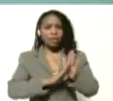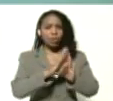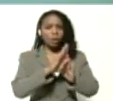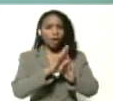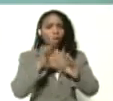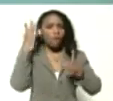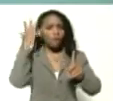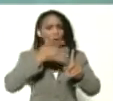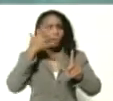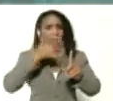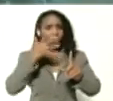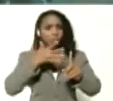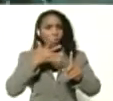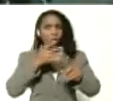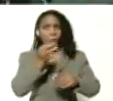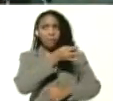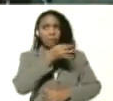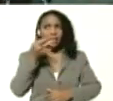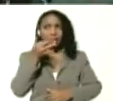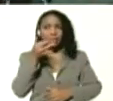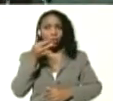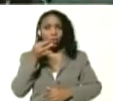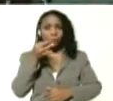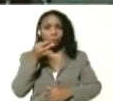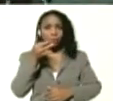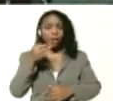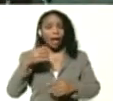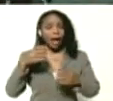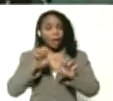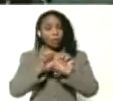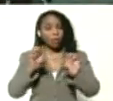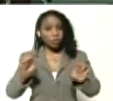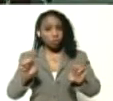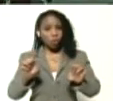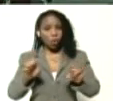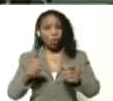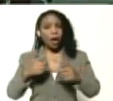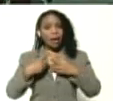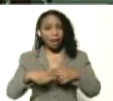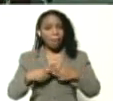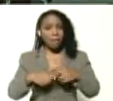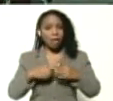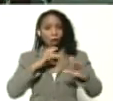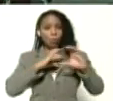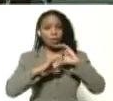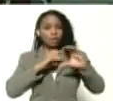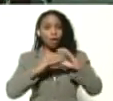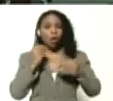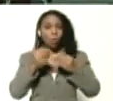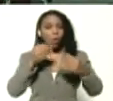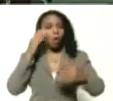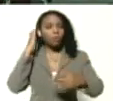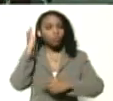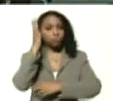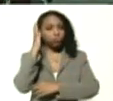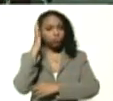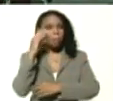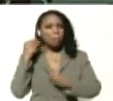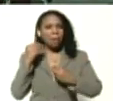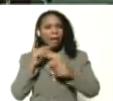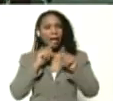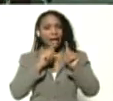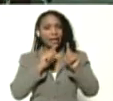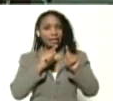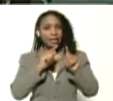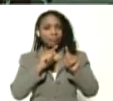su formación con excelencia académica con excelencia educativa con herramientas de comunicación como el foro como chat para que haya